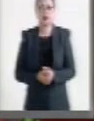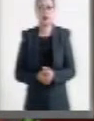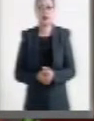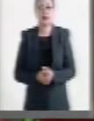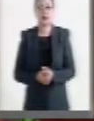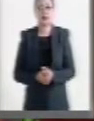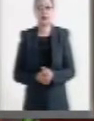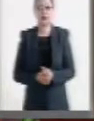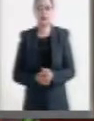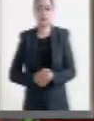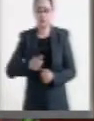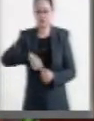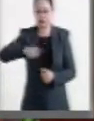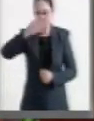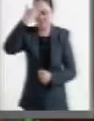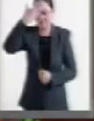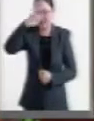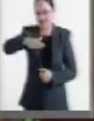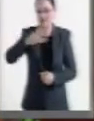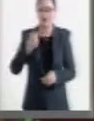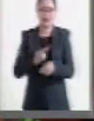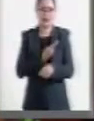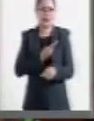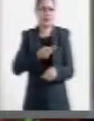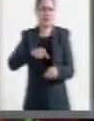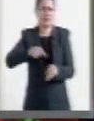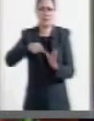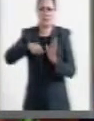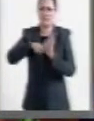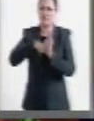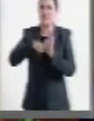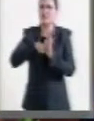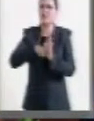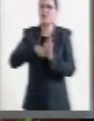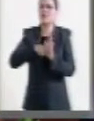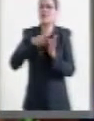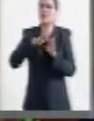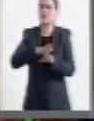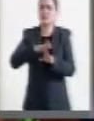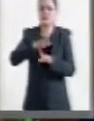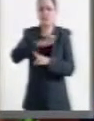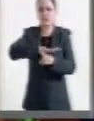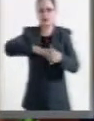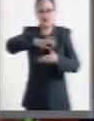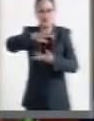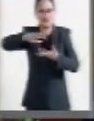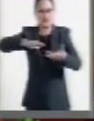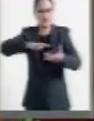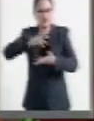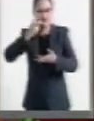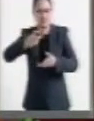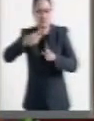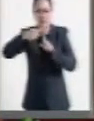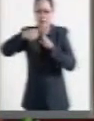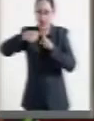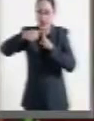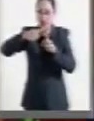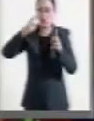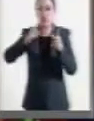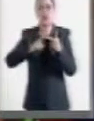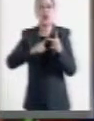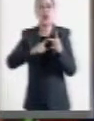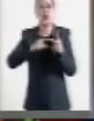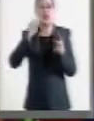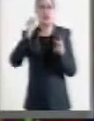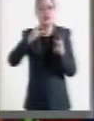Es de todos conocidos los impactos negativos del cambio climático, el aumento de la temperatura, el